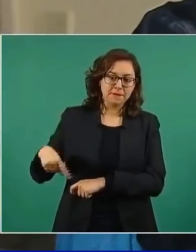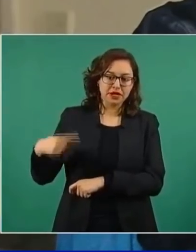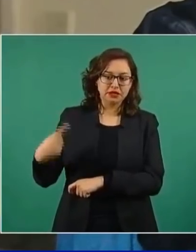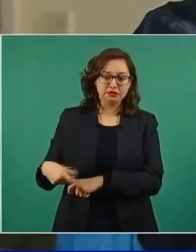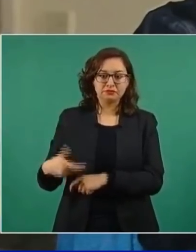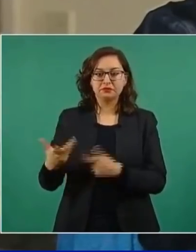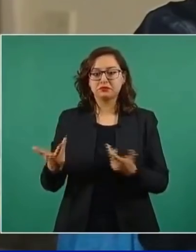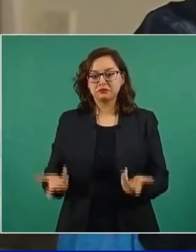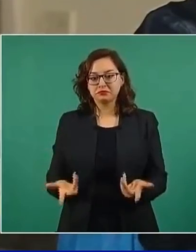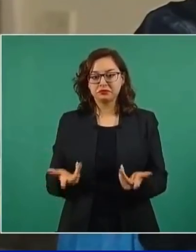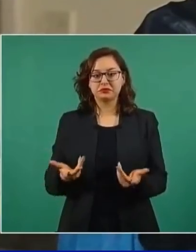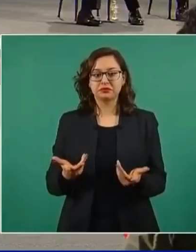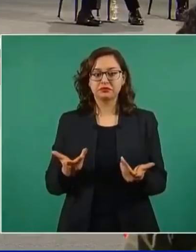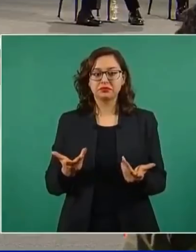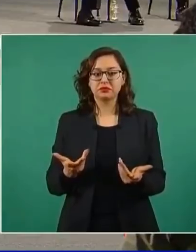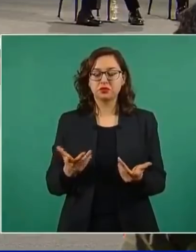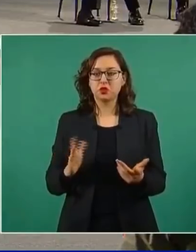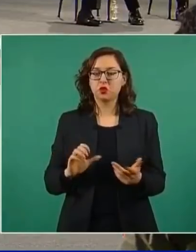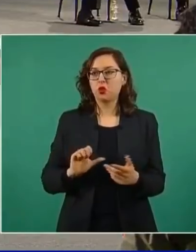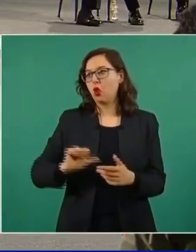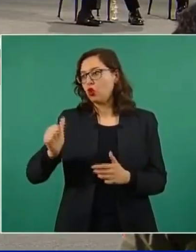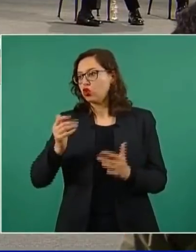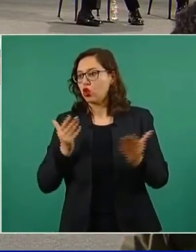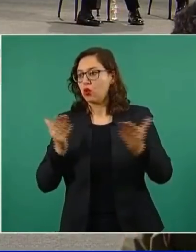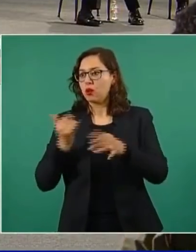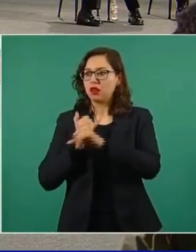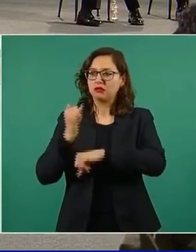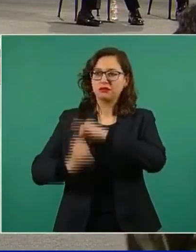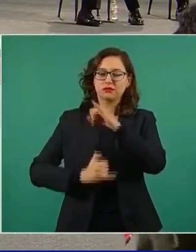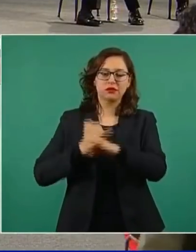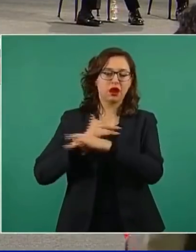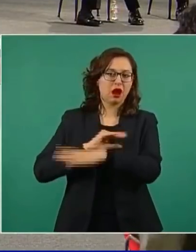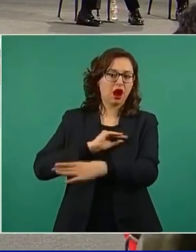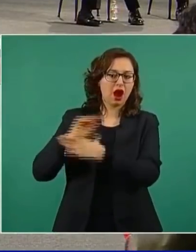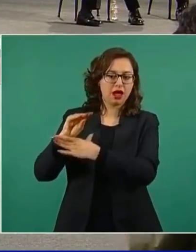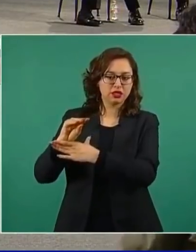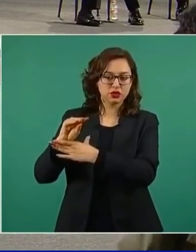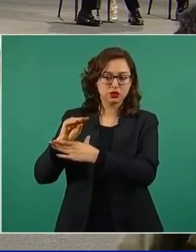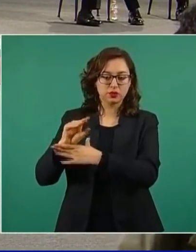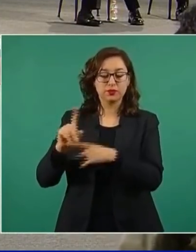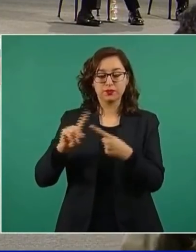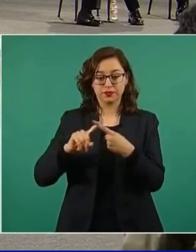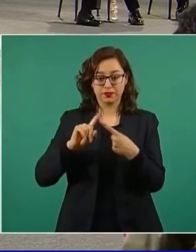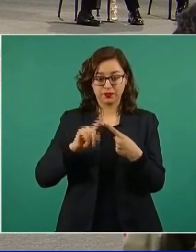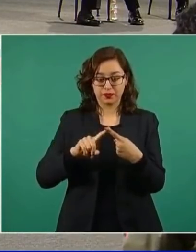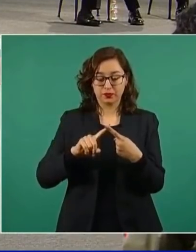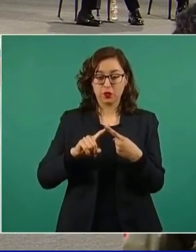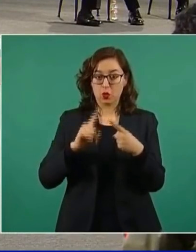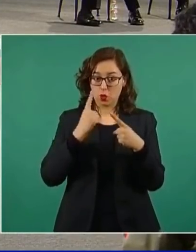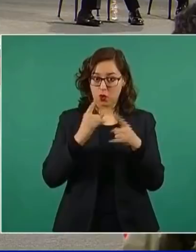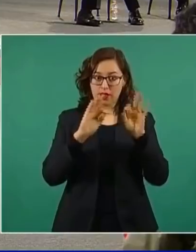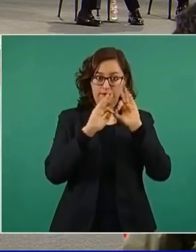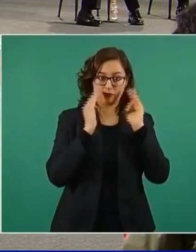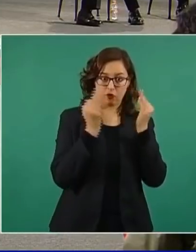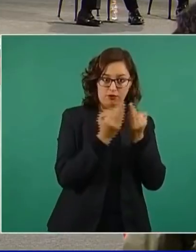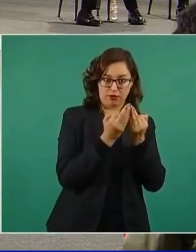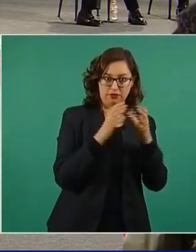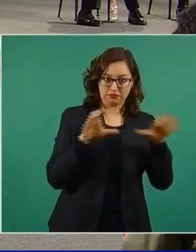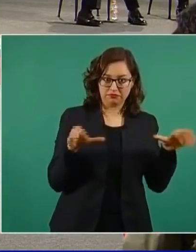que usa poco el derecho comparado y el derecho internacional. Y la otra, el otro sector,